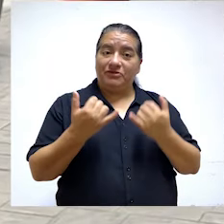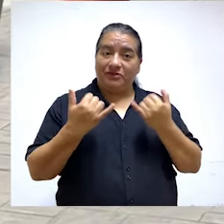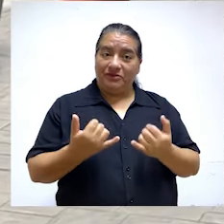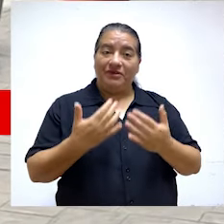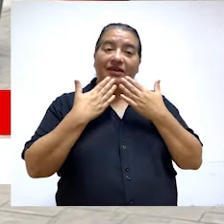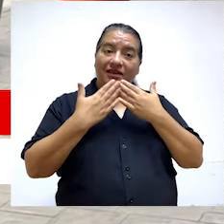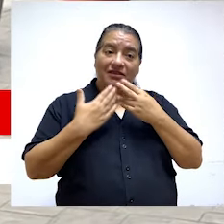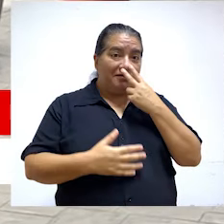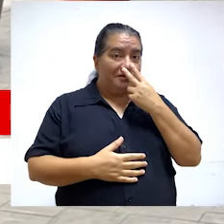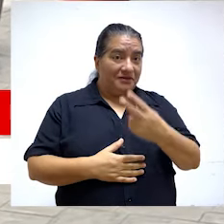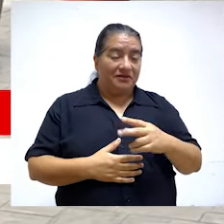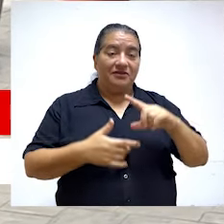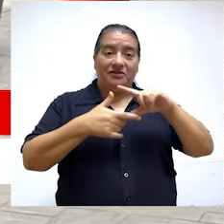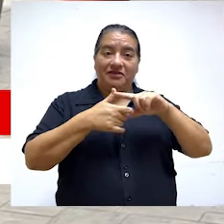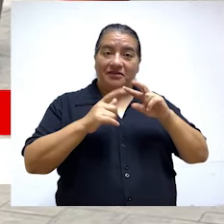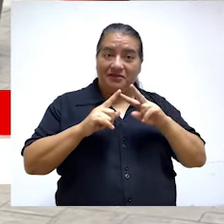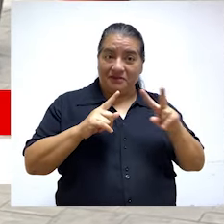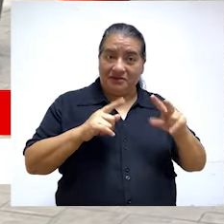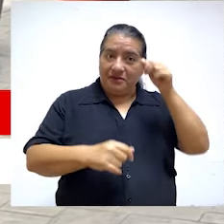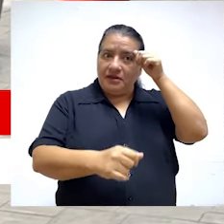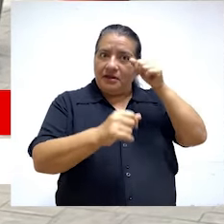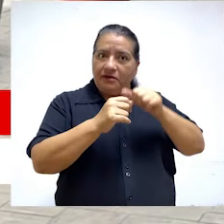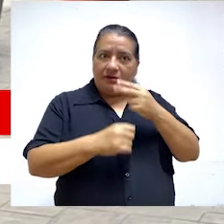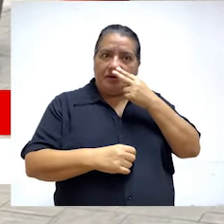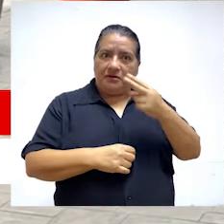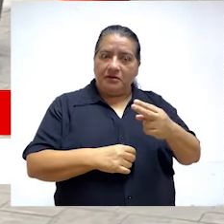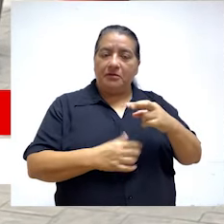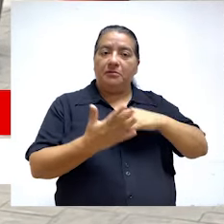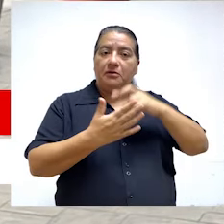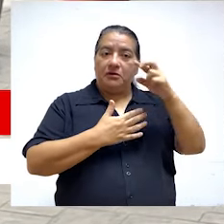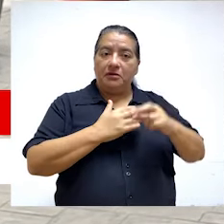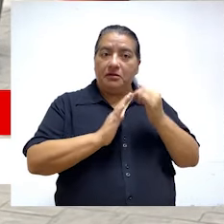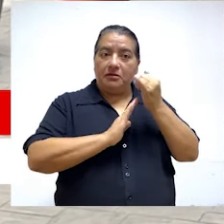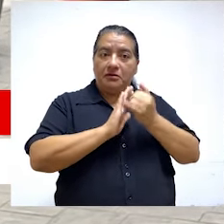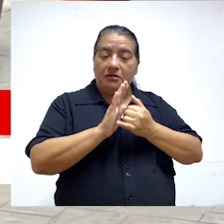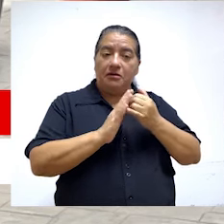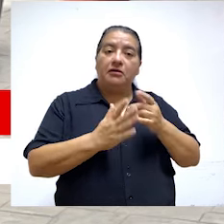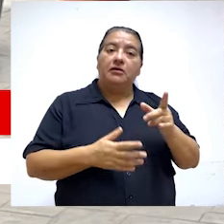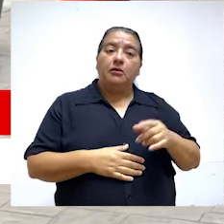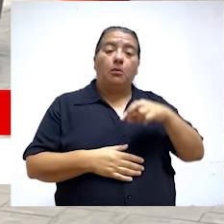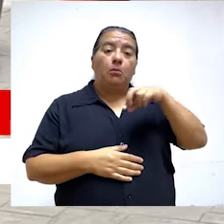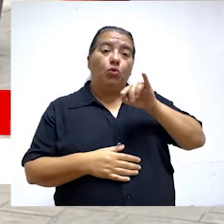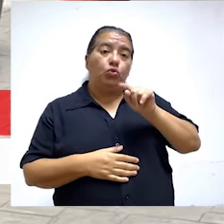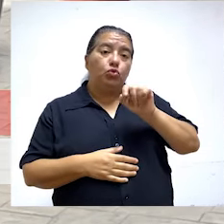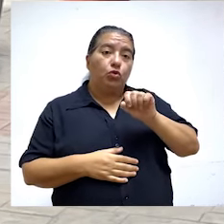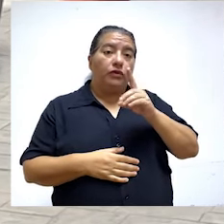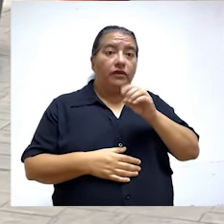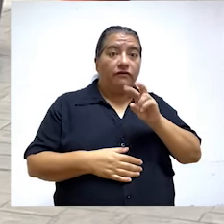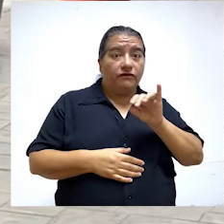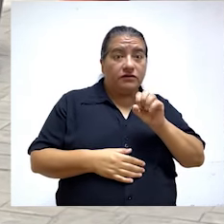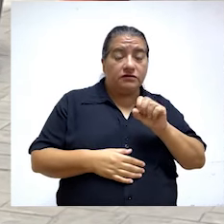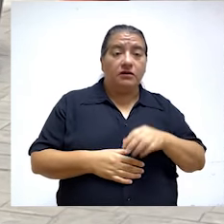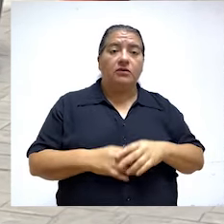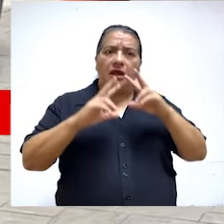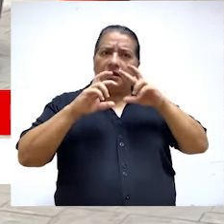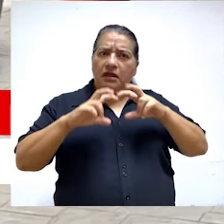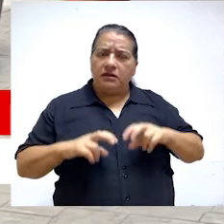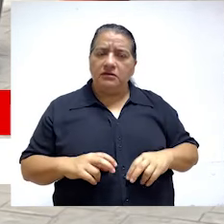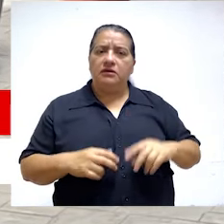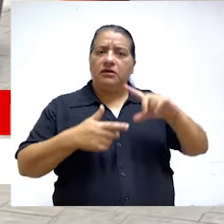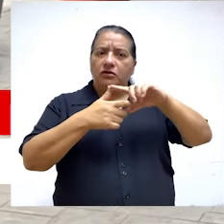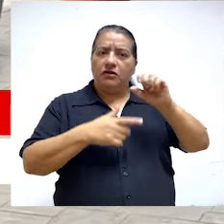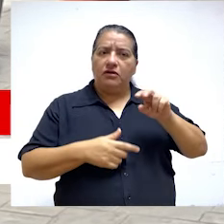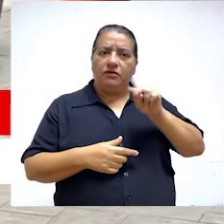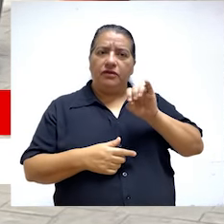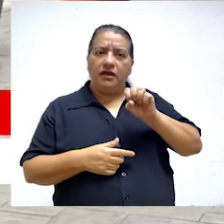Ha sido todo por hoy. Gracias por acompañarnos en Contraloría TV. Y recuerde ver nuestro programa Puntos de Vista, con el análisis y reflexión